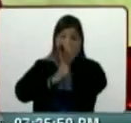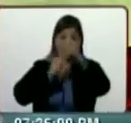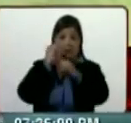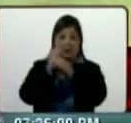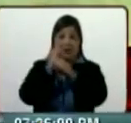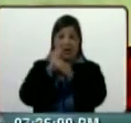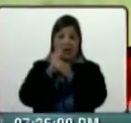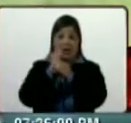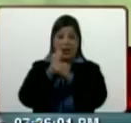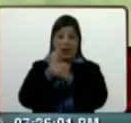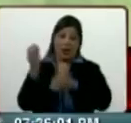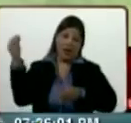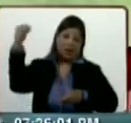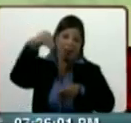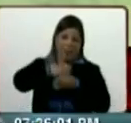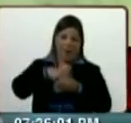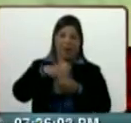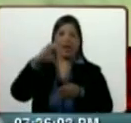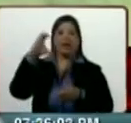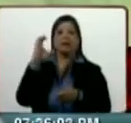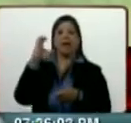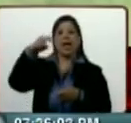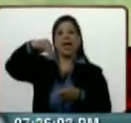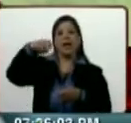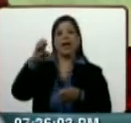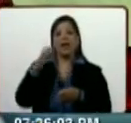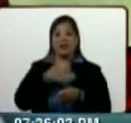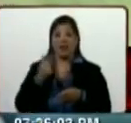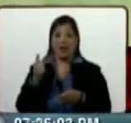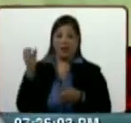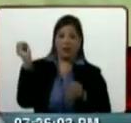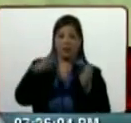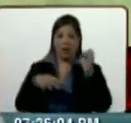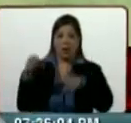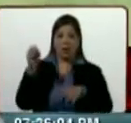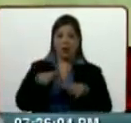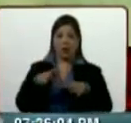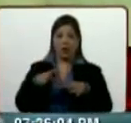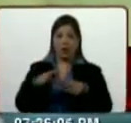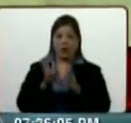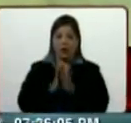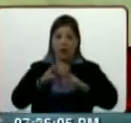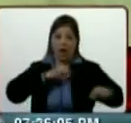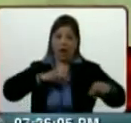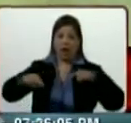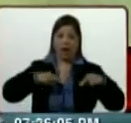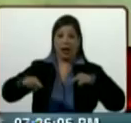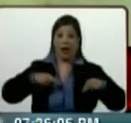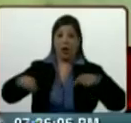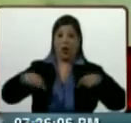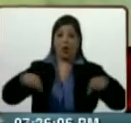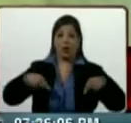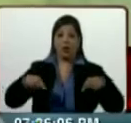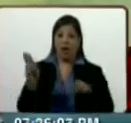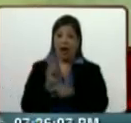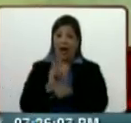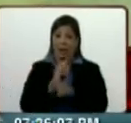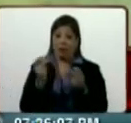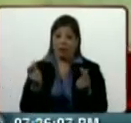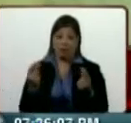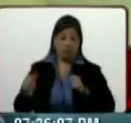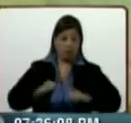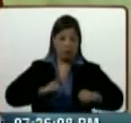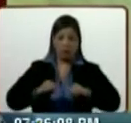posible hackeo a la página del Consejo Nacional Electoral. Inmediatamente se hacen las coordinaciones con el Consejo Nacional Electoral y